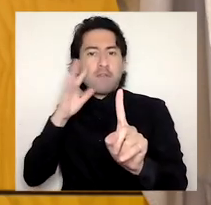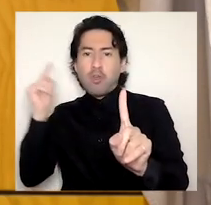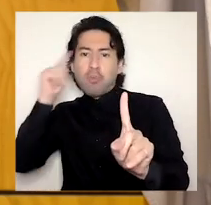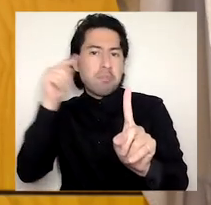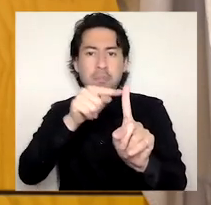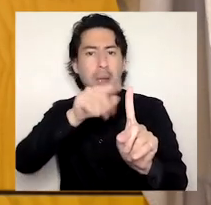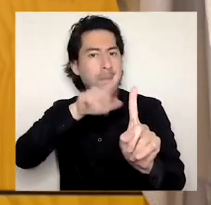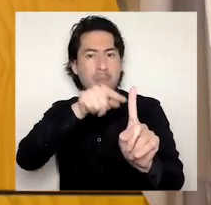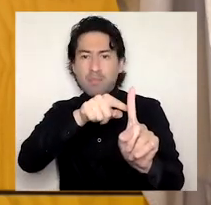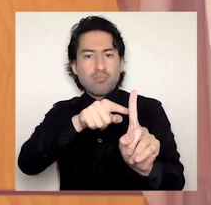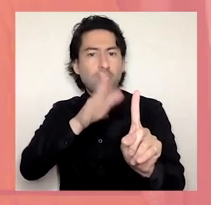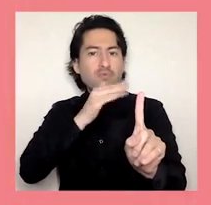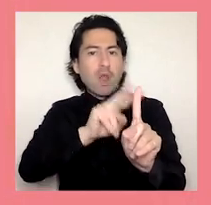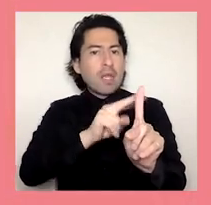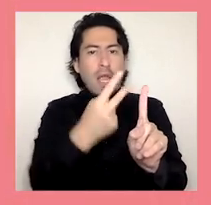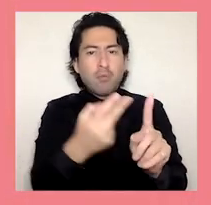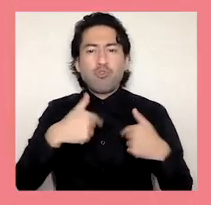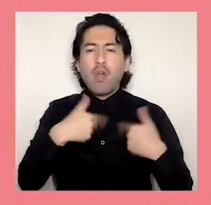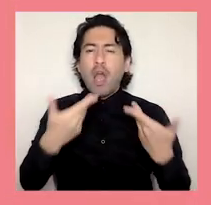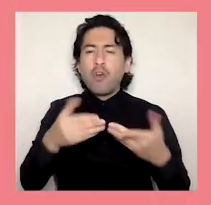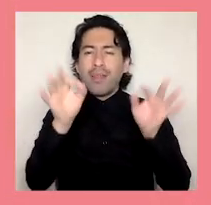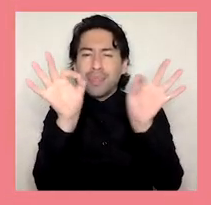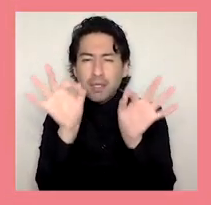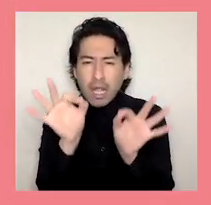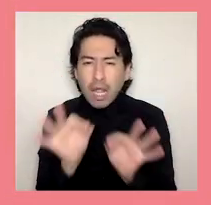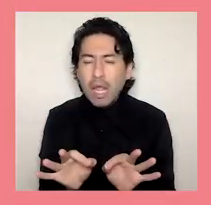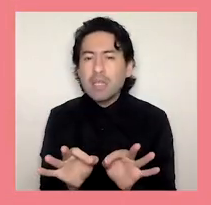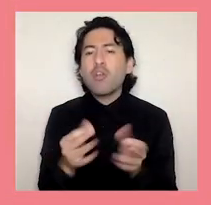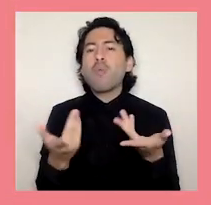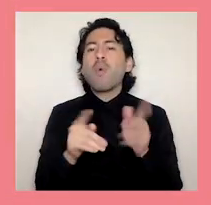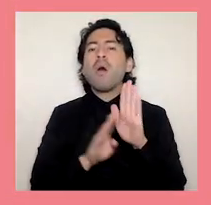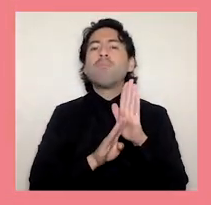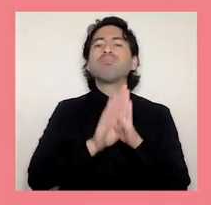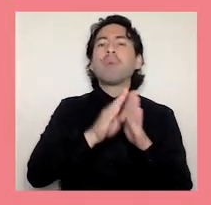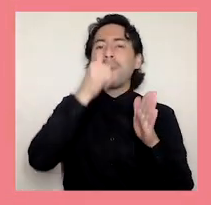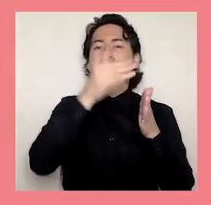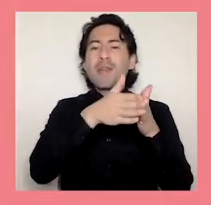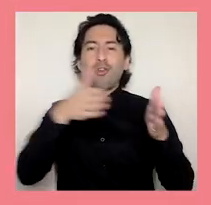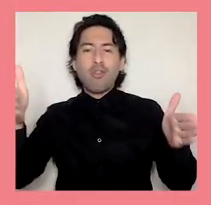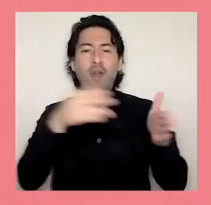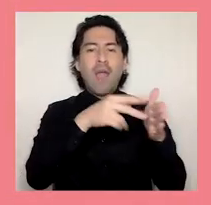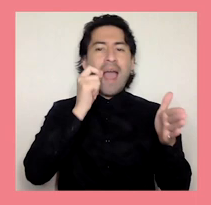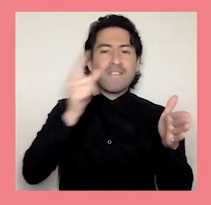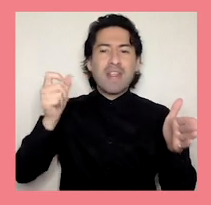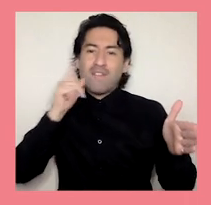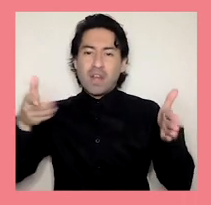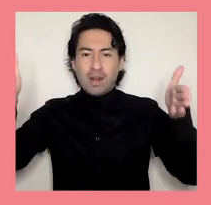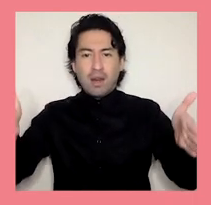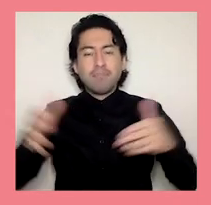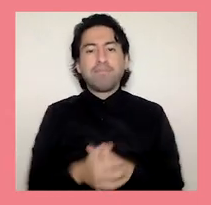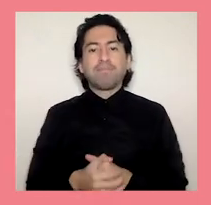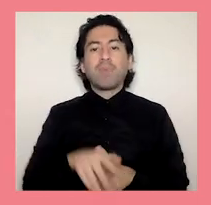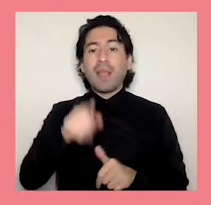avances del periodo informado. El sello de la gestión institucional debe estar en las personas